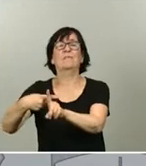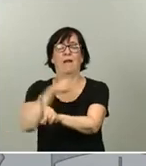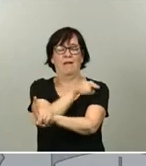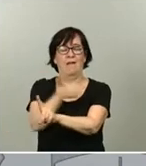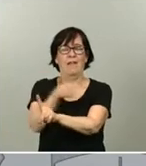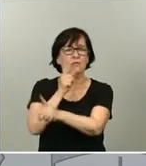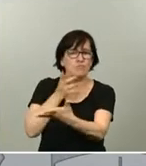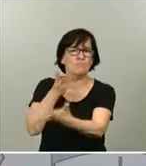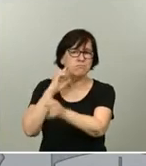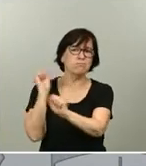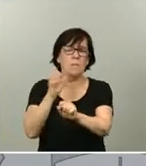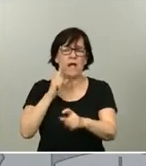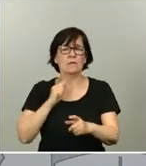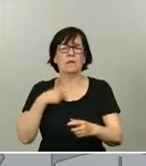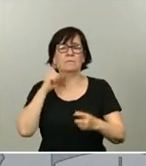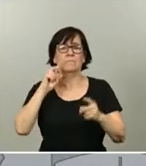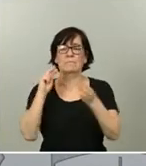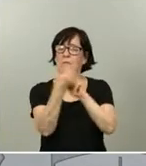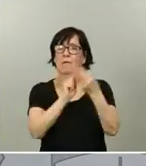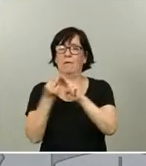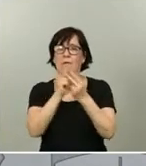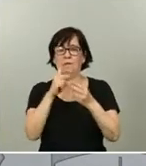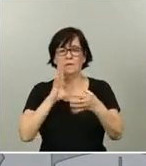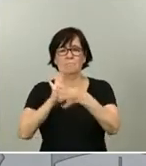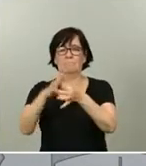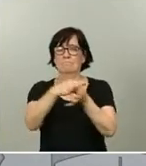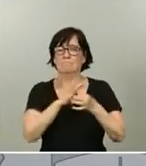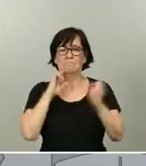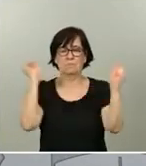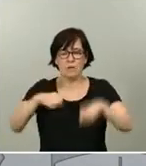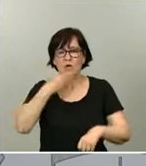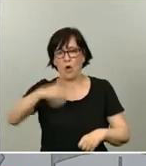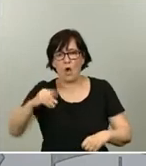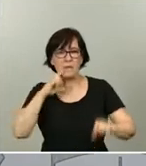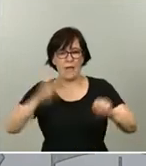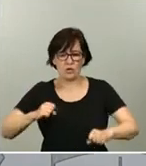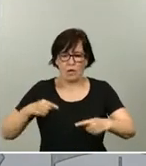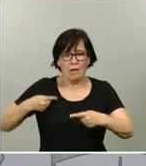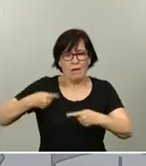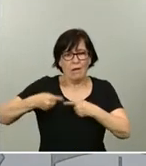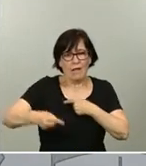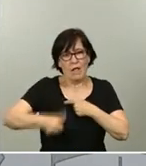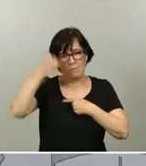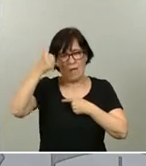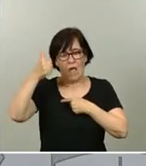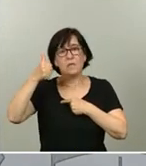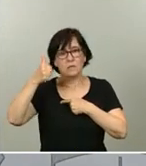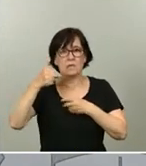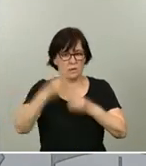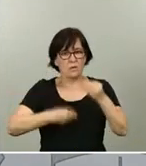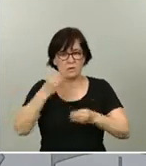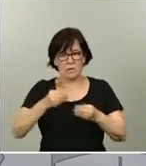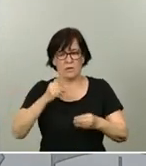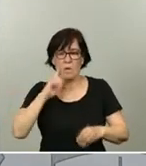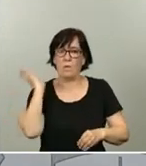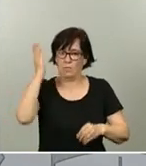positiva para reencontrarnos forjando alianzas entre los más jóvenes y los más mayores que han sido los más expuestos a los daños del virus,